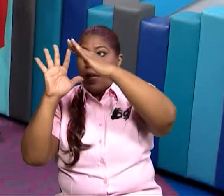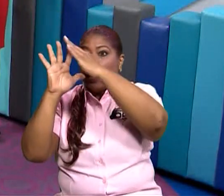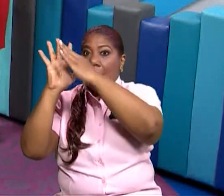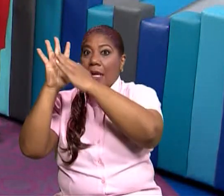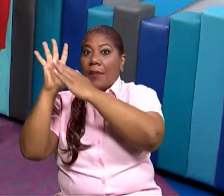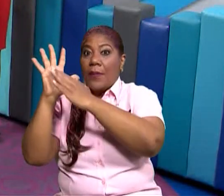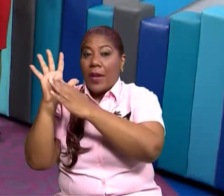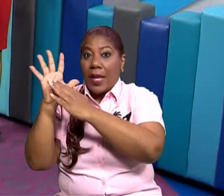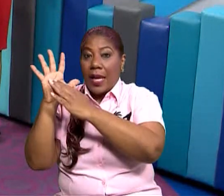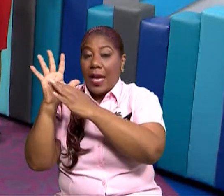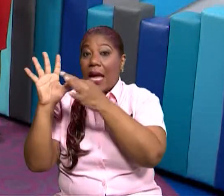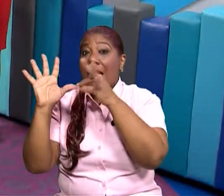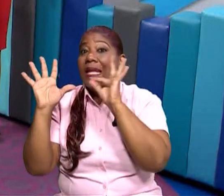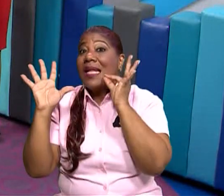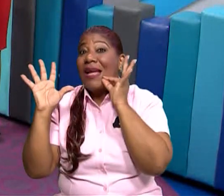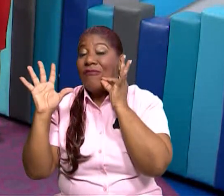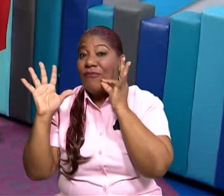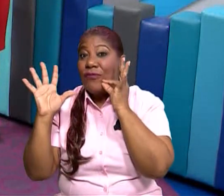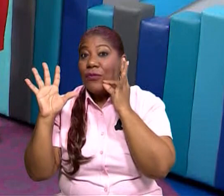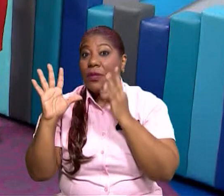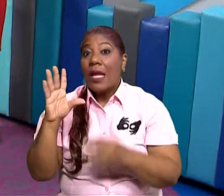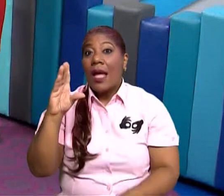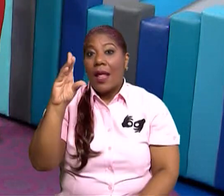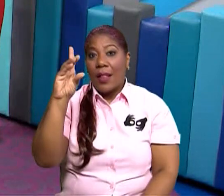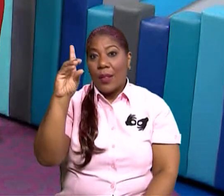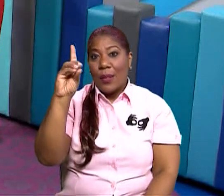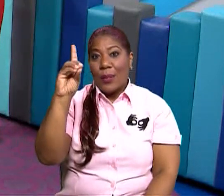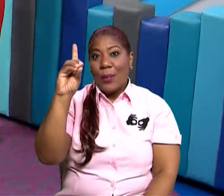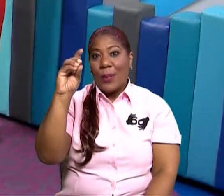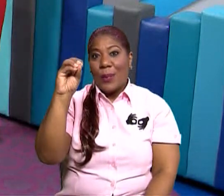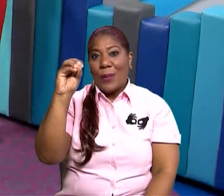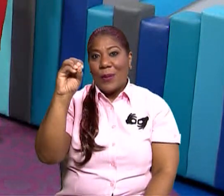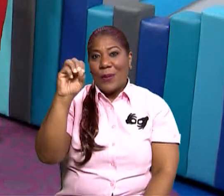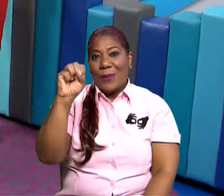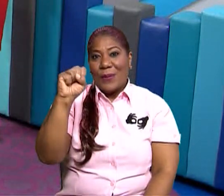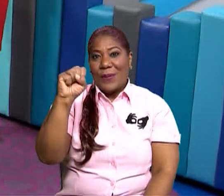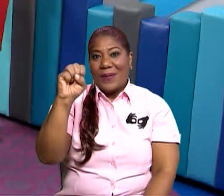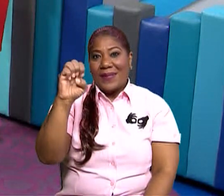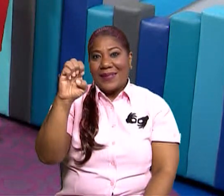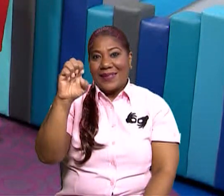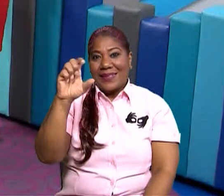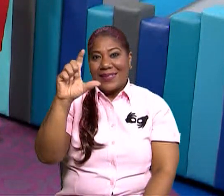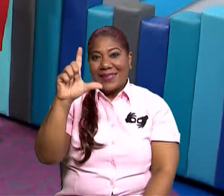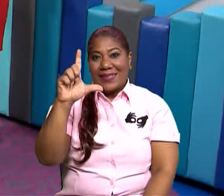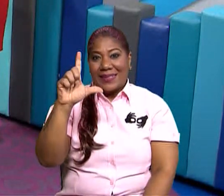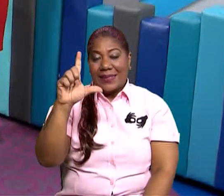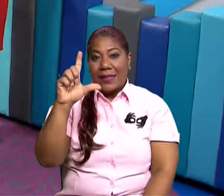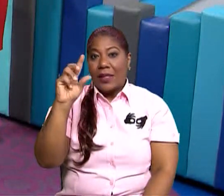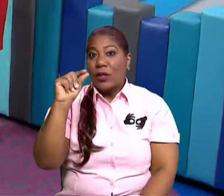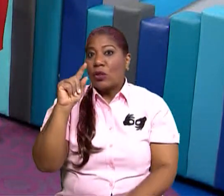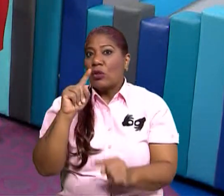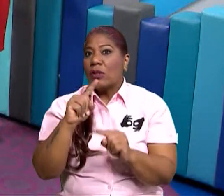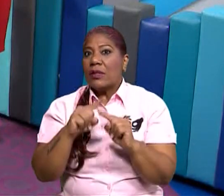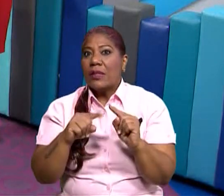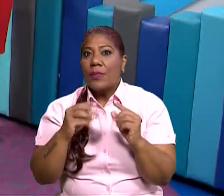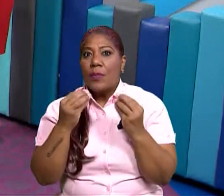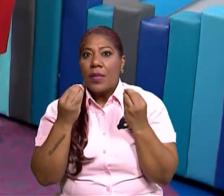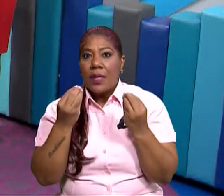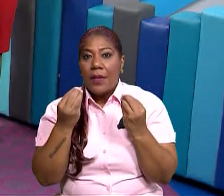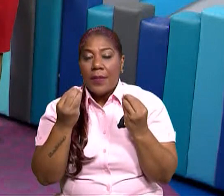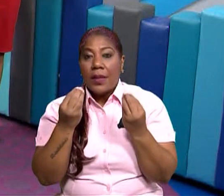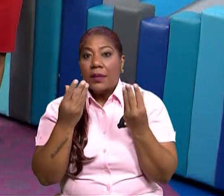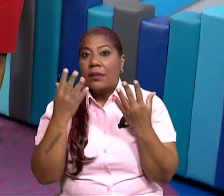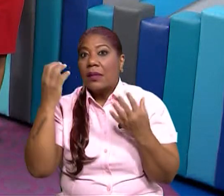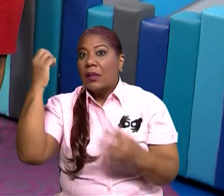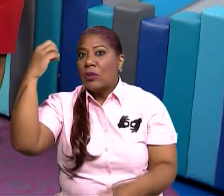los árboles. Sí, del estrato emergente. Intermergente. Está un poquito más abajo, ya se ve un poquito más oscuro la oscuridad dentro del bosque.